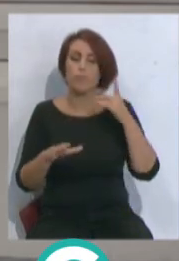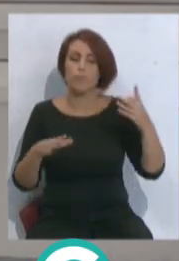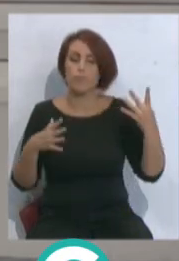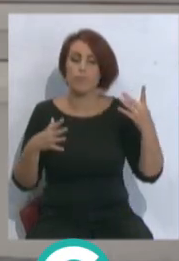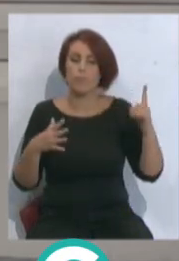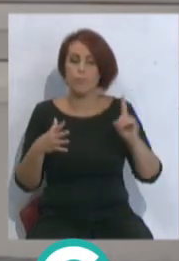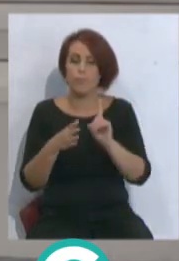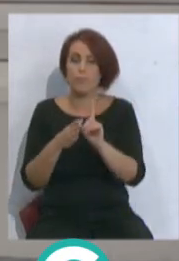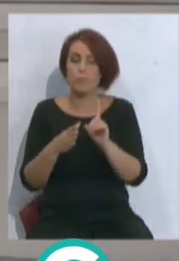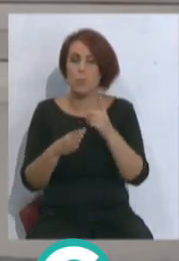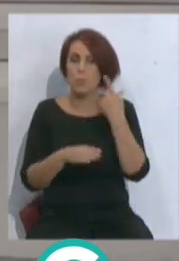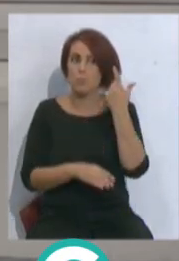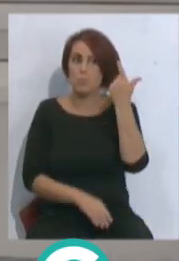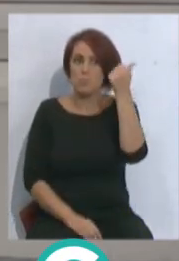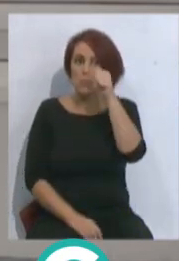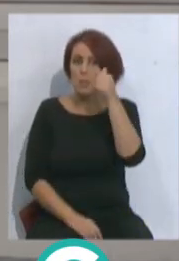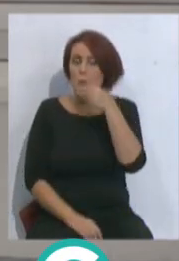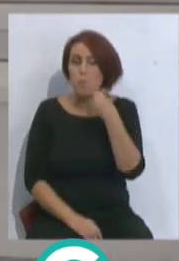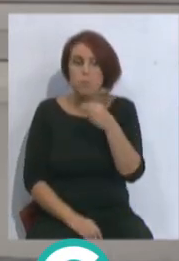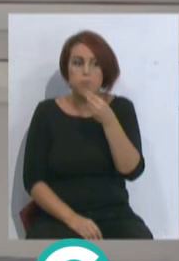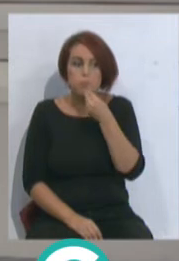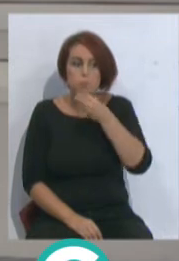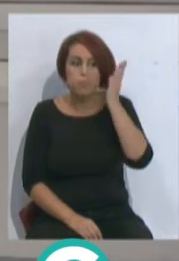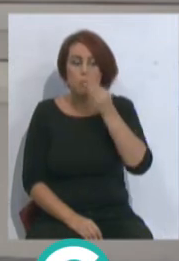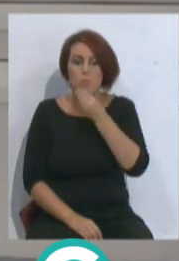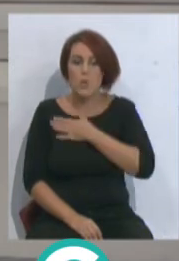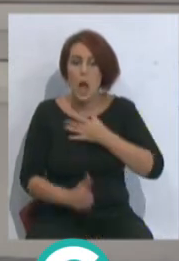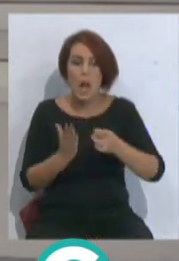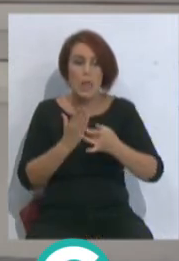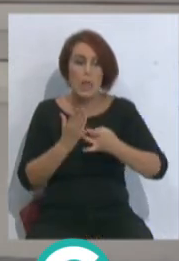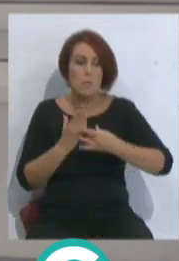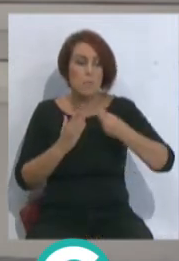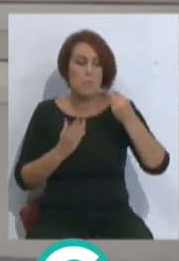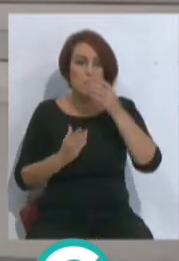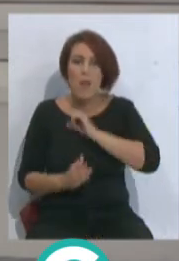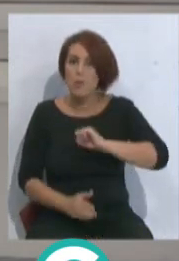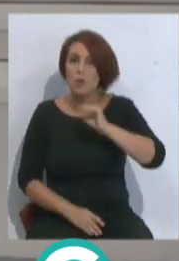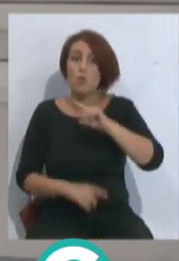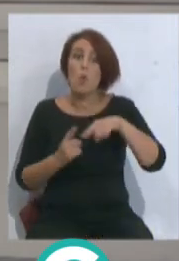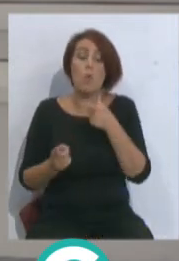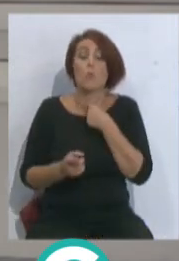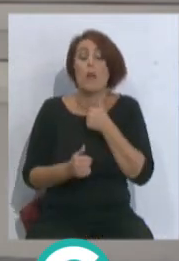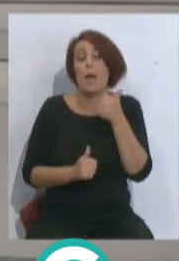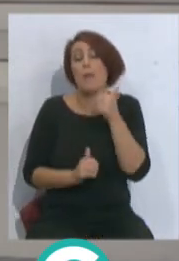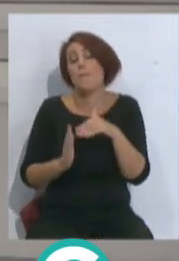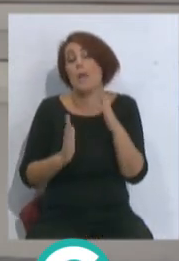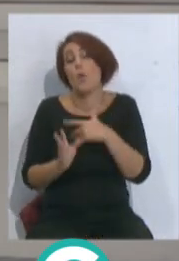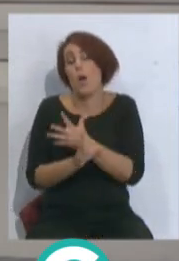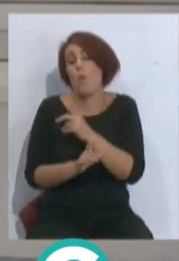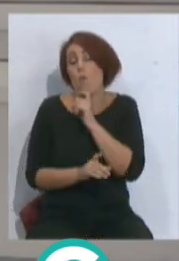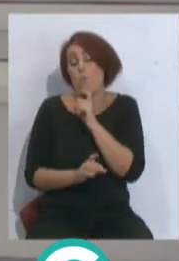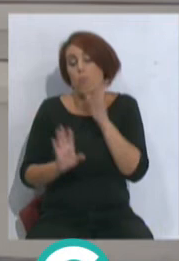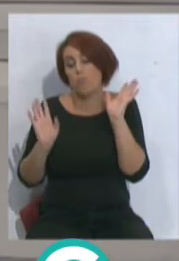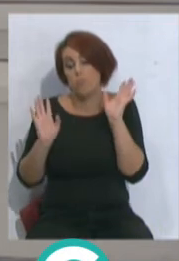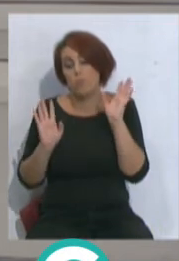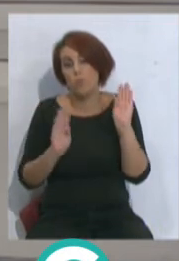espectacular. Como persona, como calidad, 10 puntos. Más allá, después que ahora te podría gustar más o menos cómo jugaba